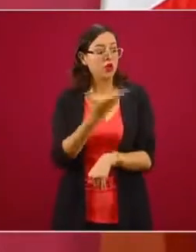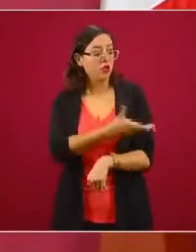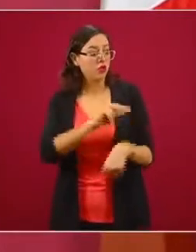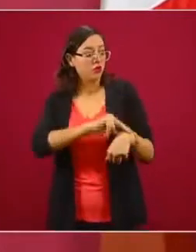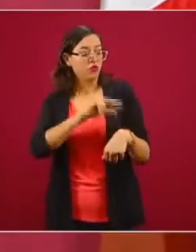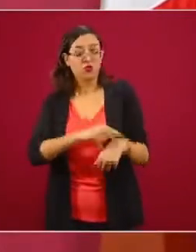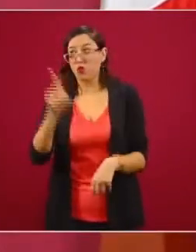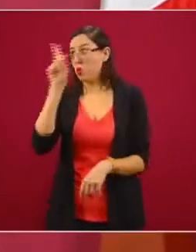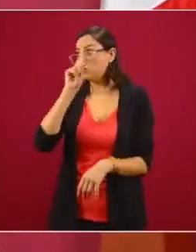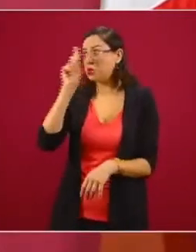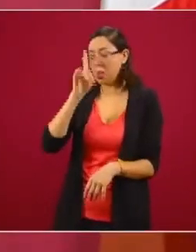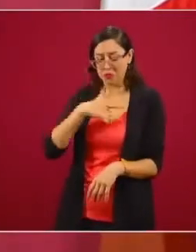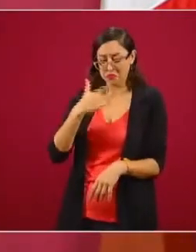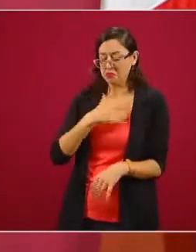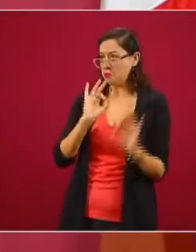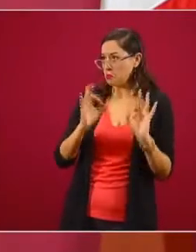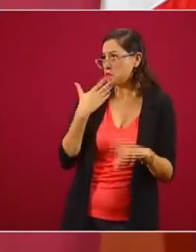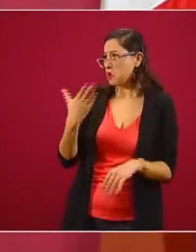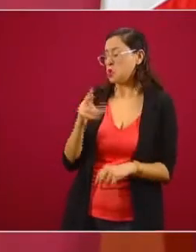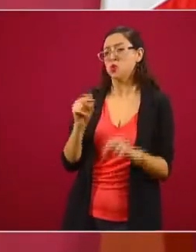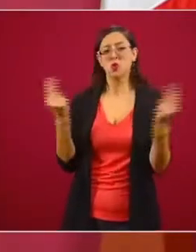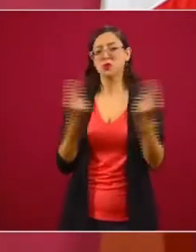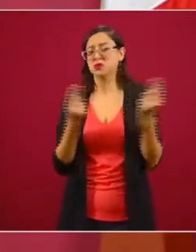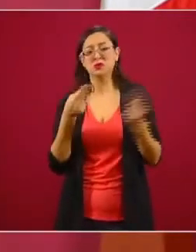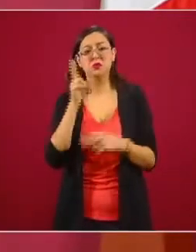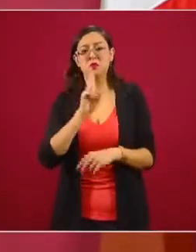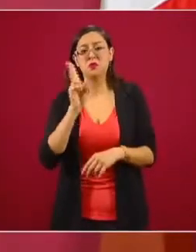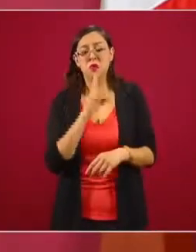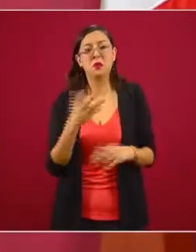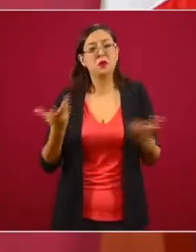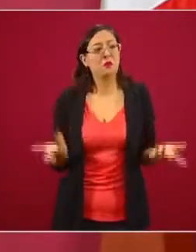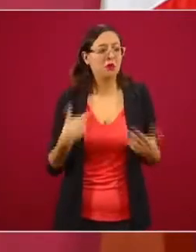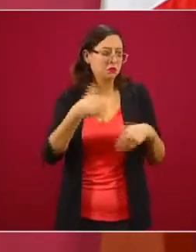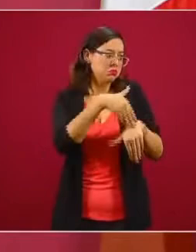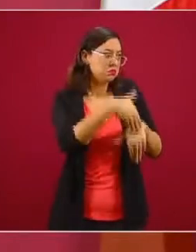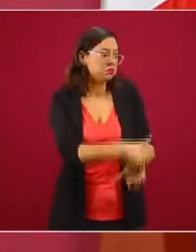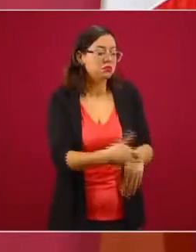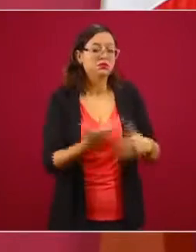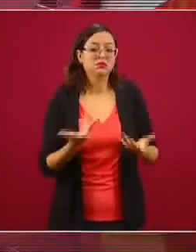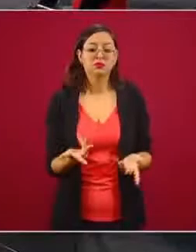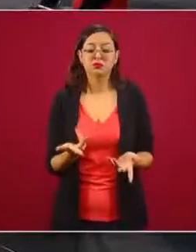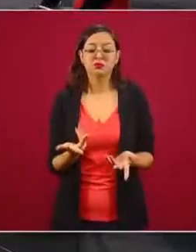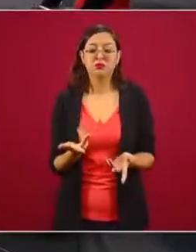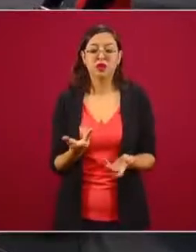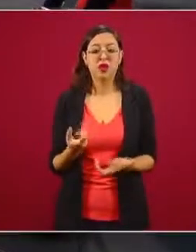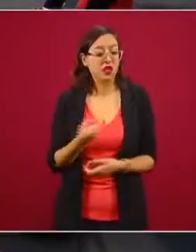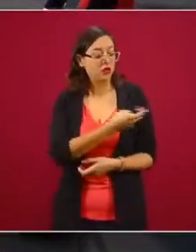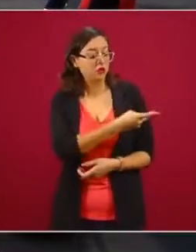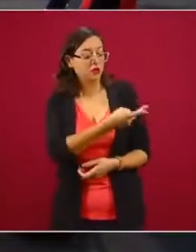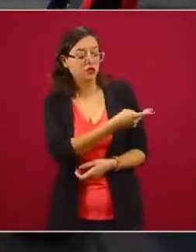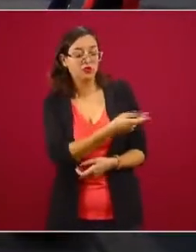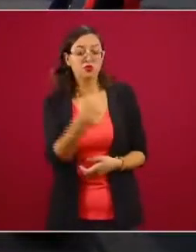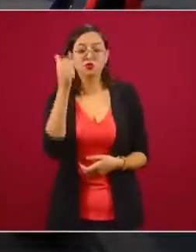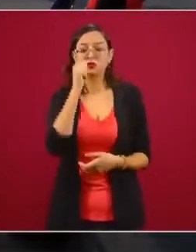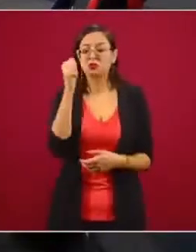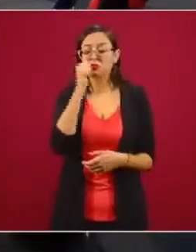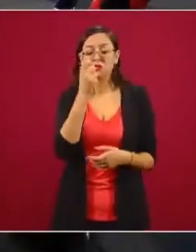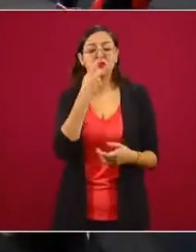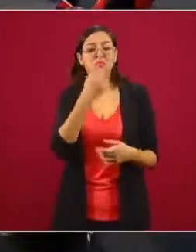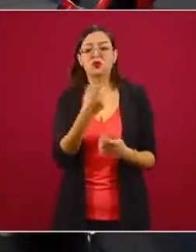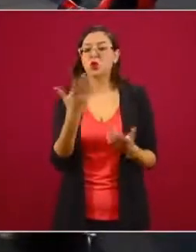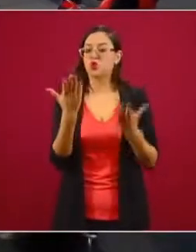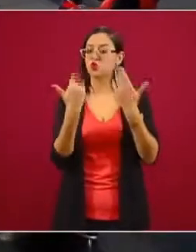doctores y siempre nos han dicho que si no hay calentura,